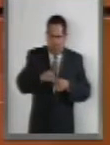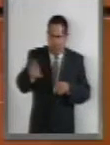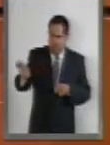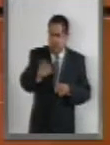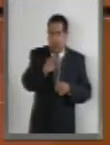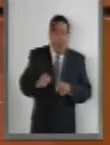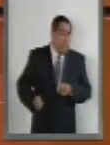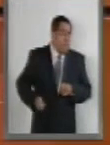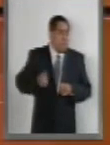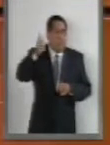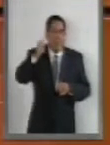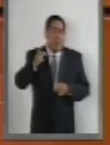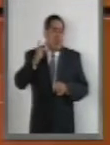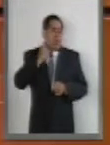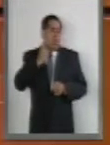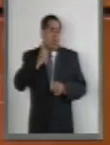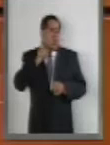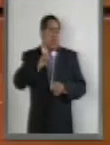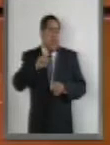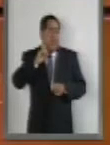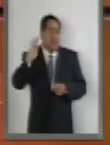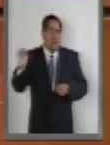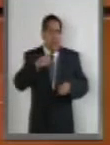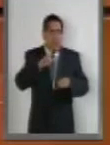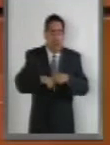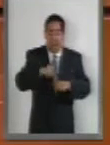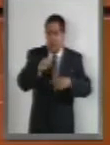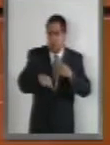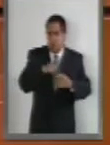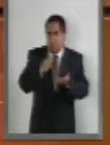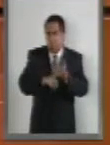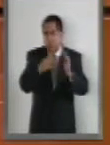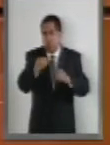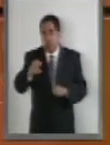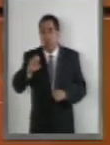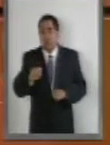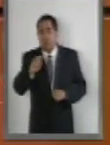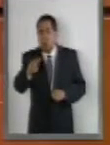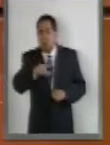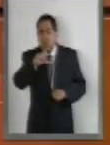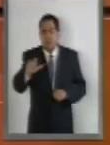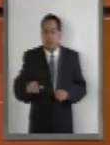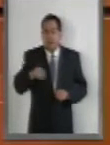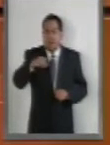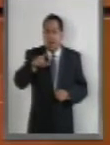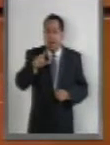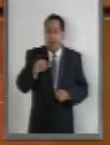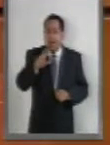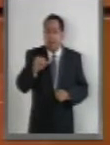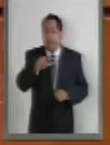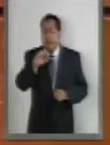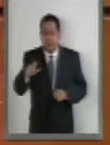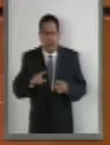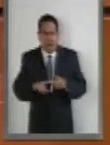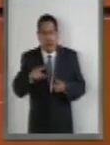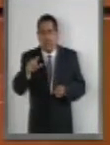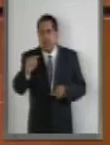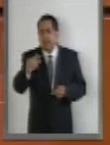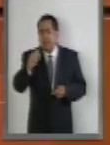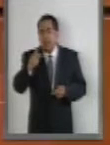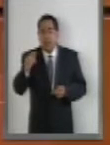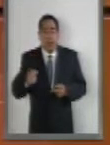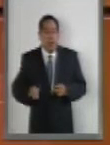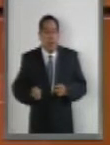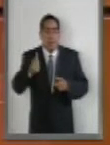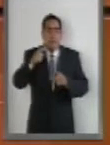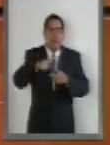primera diputada federal y después, en 1964, María Lava Yurvina y Alicia Arellano Tapia como las